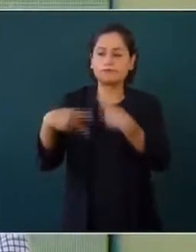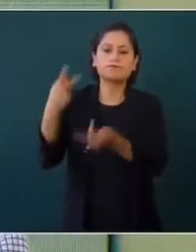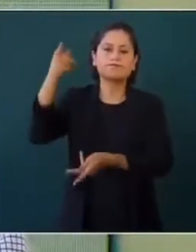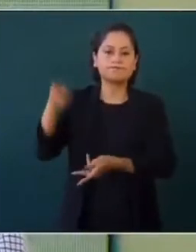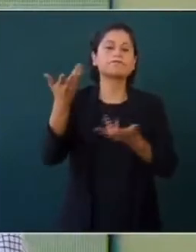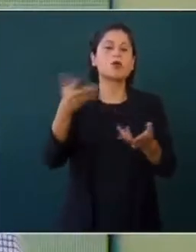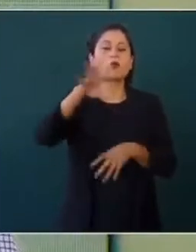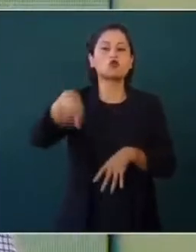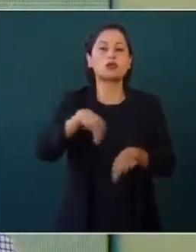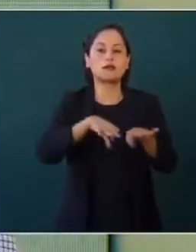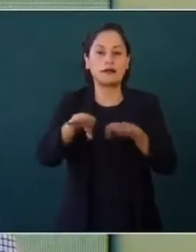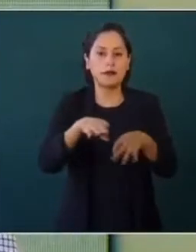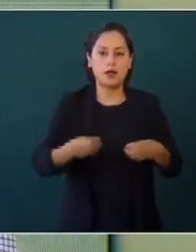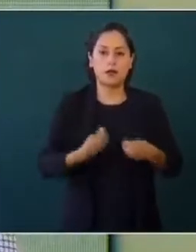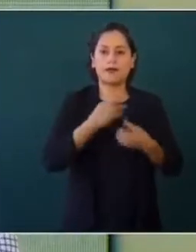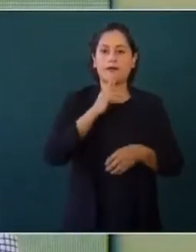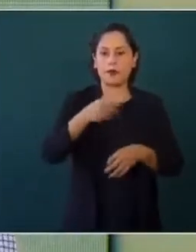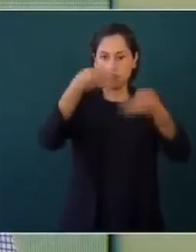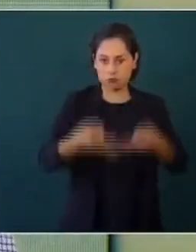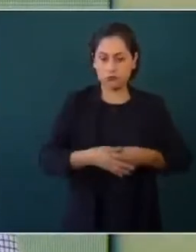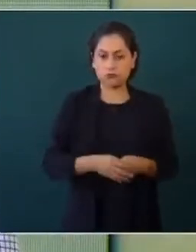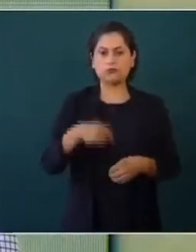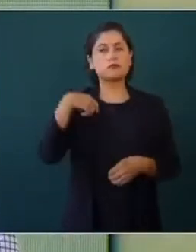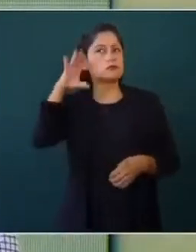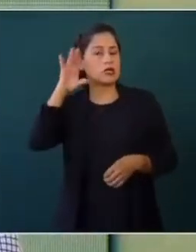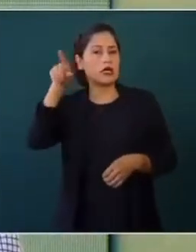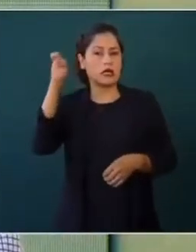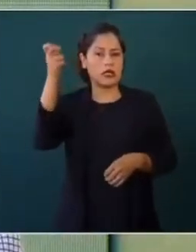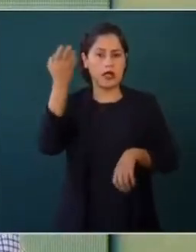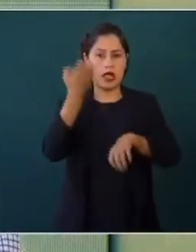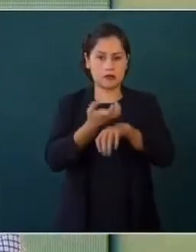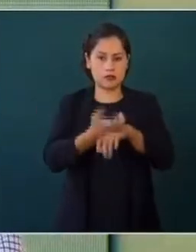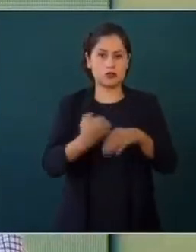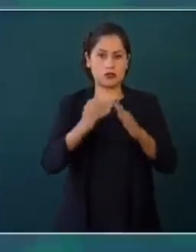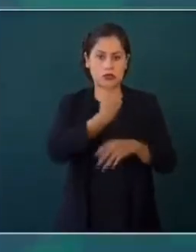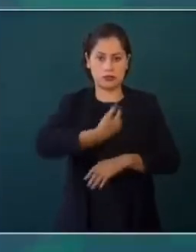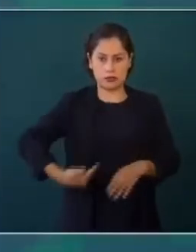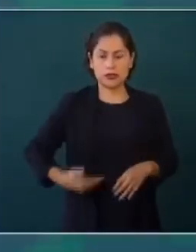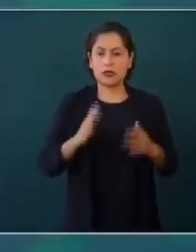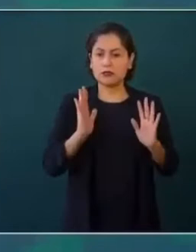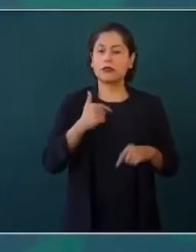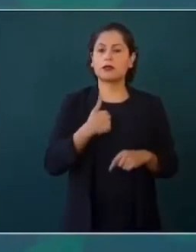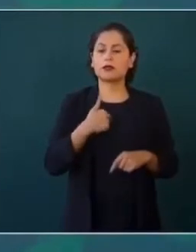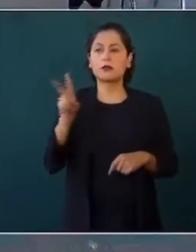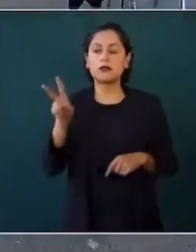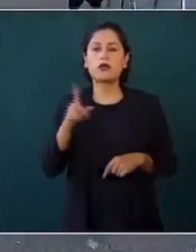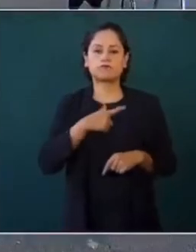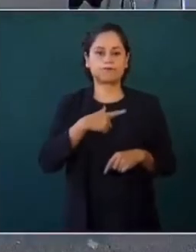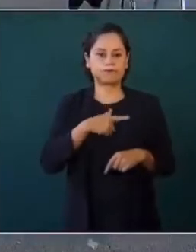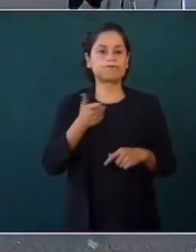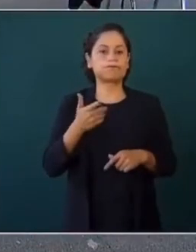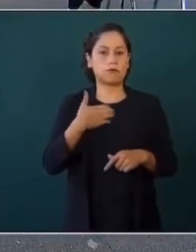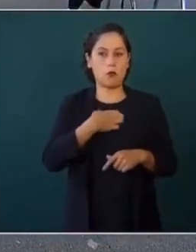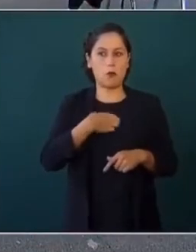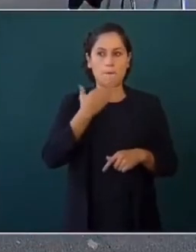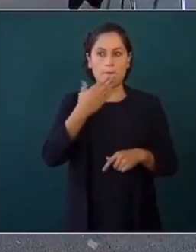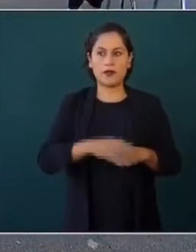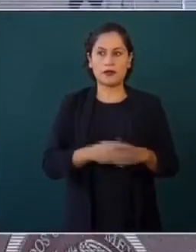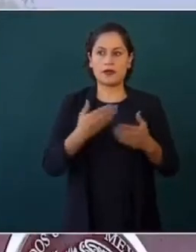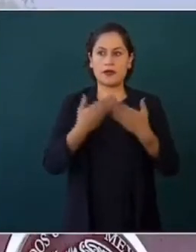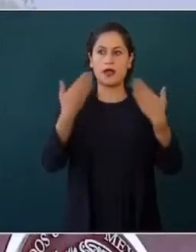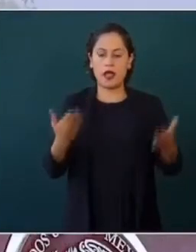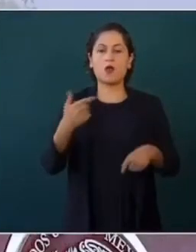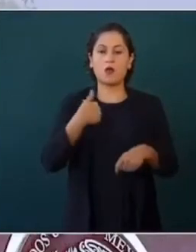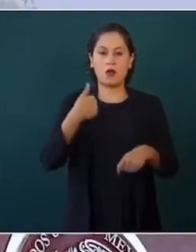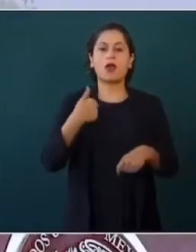honradamente. Entonces escuché eso en la Casa Blanca y me llenó de satisfacción. Entonces yo voy a actuar con mucho